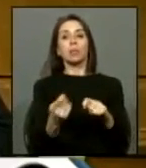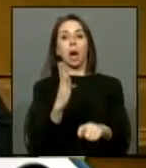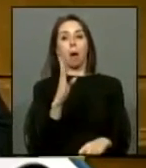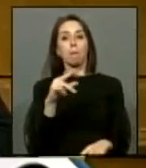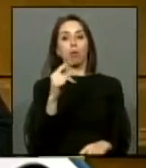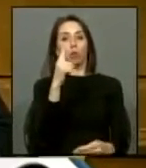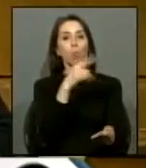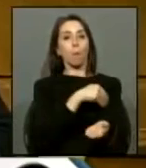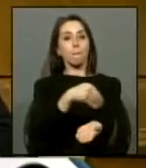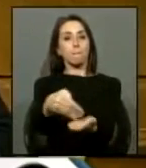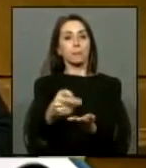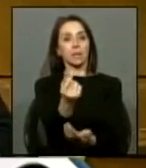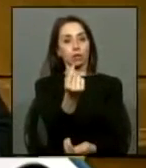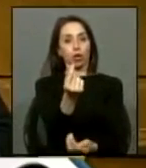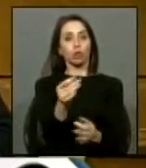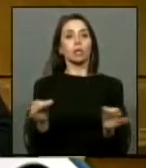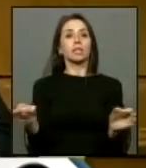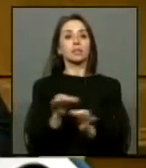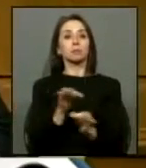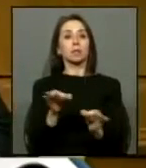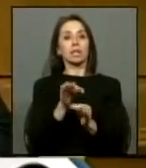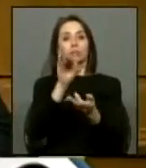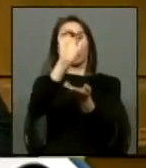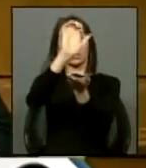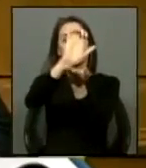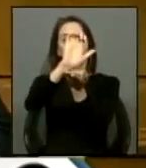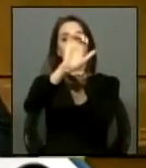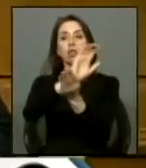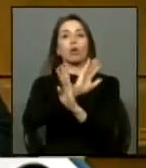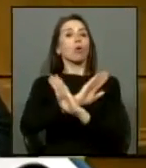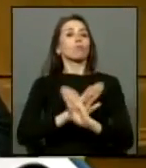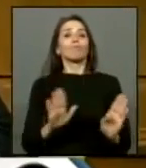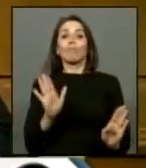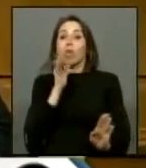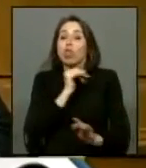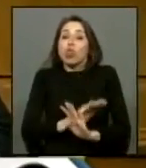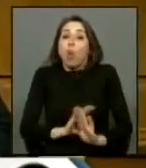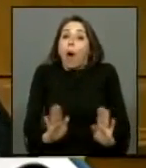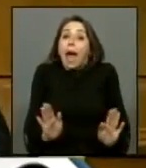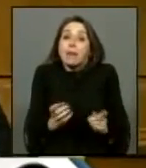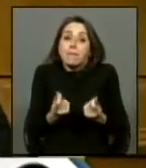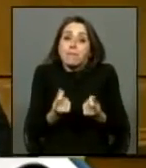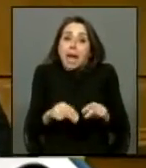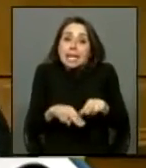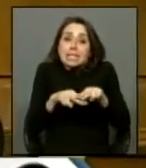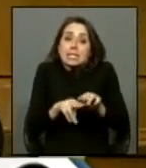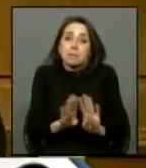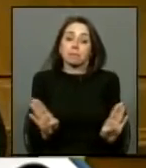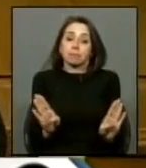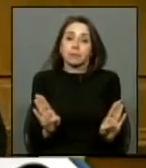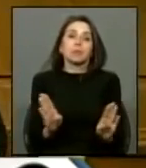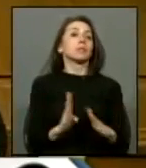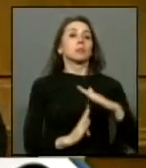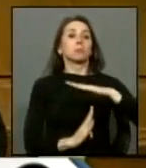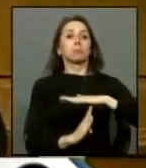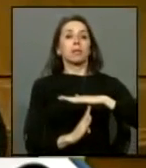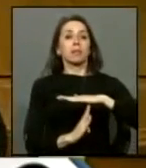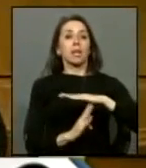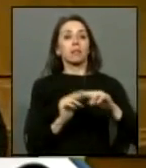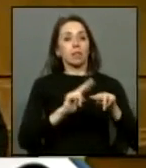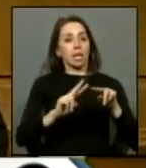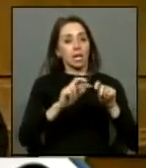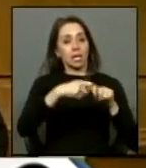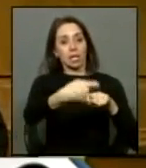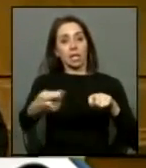de pesos porque efectivamente la explicación del Estado es que no hay más recursos y quedaron pendientes en esa reparación presidente